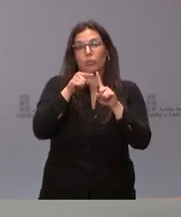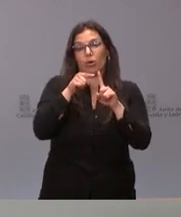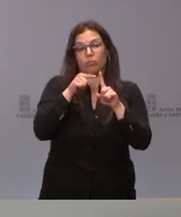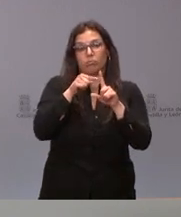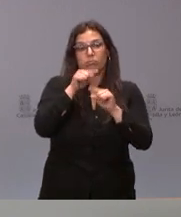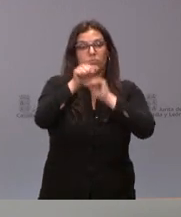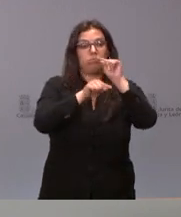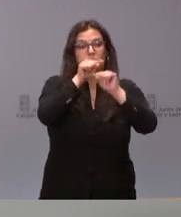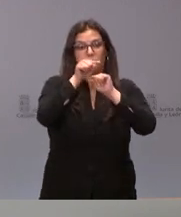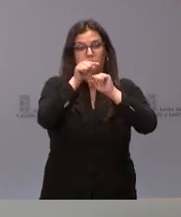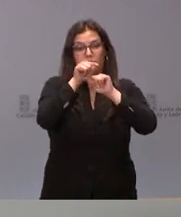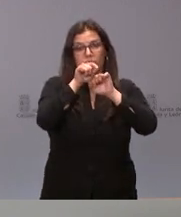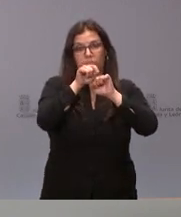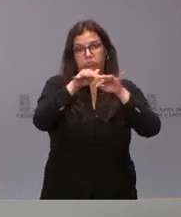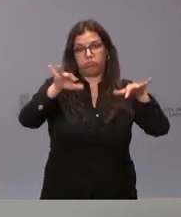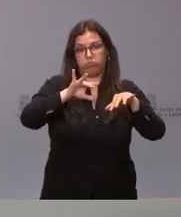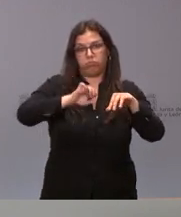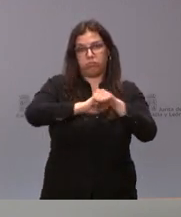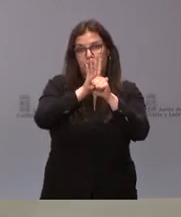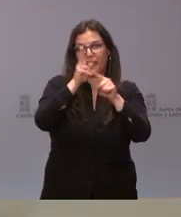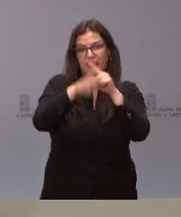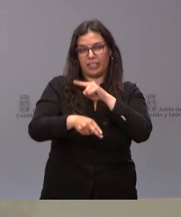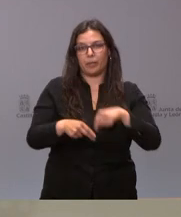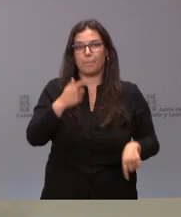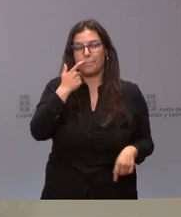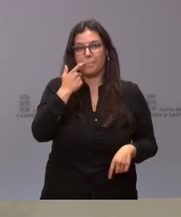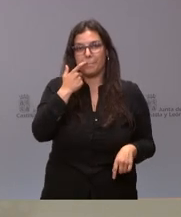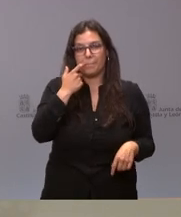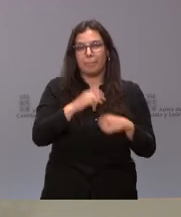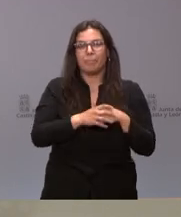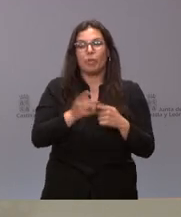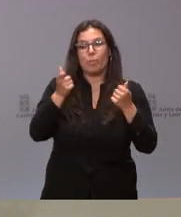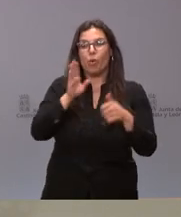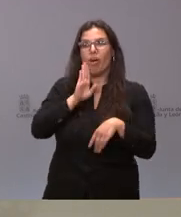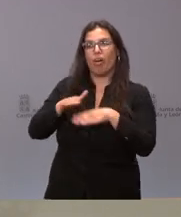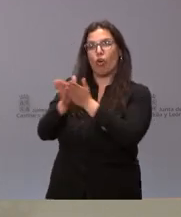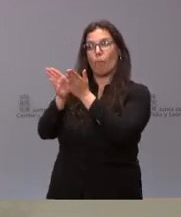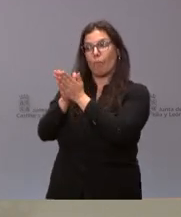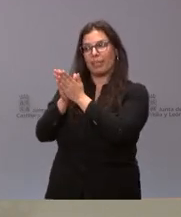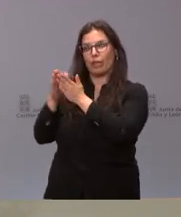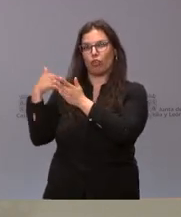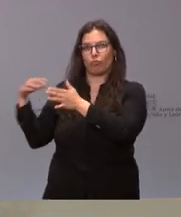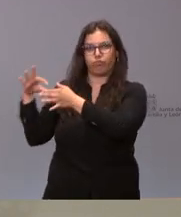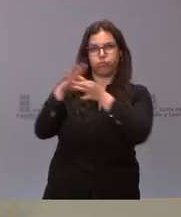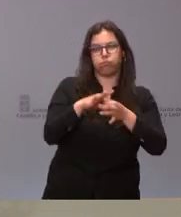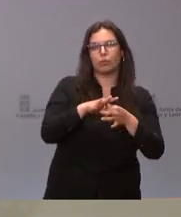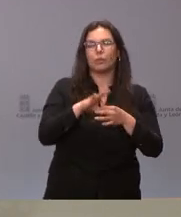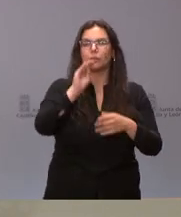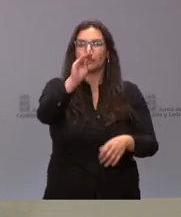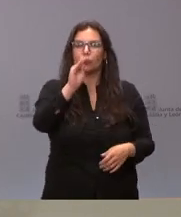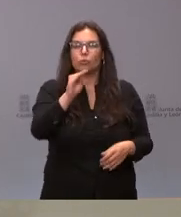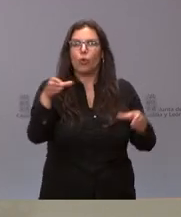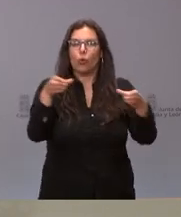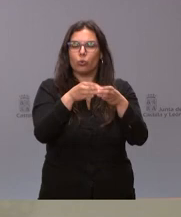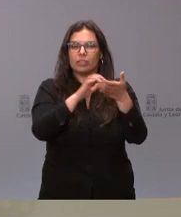propagación de esta enfermedad. Sí, por incidir en las preguntas de mi compañero, me gustaría que nos dijera cuál es la opinión de la